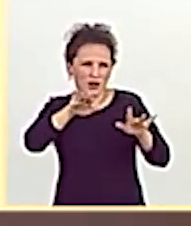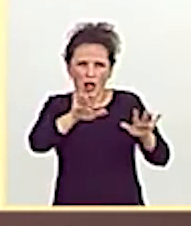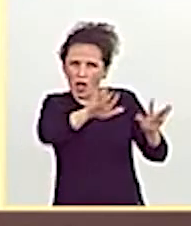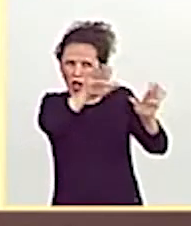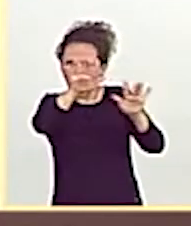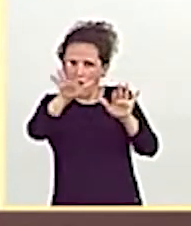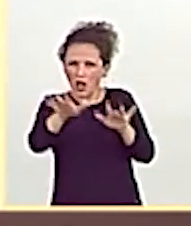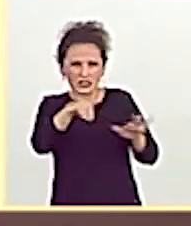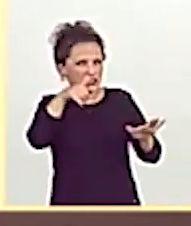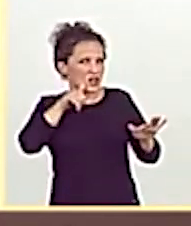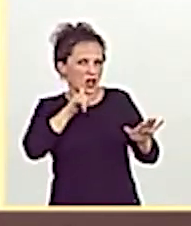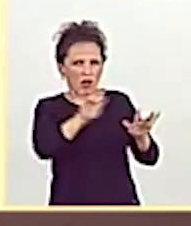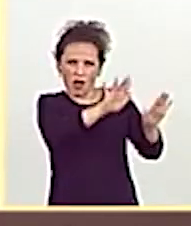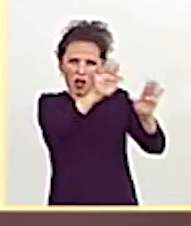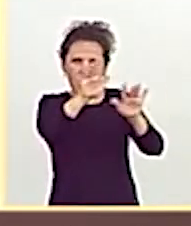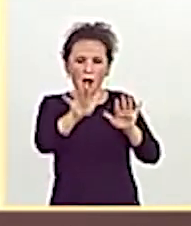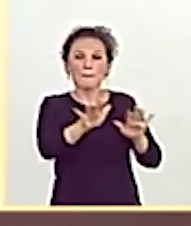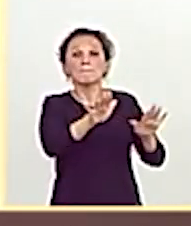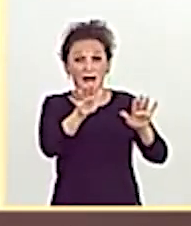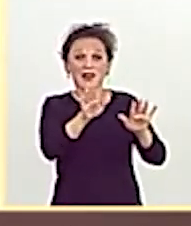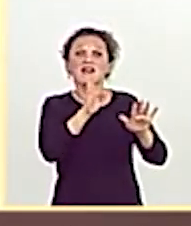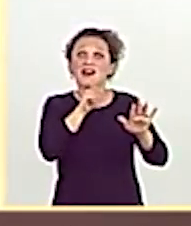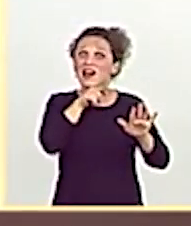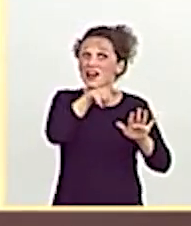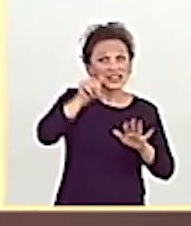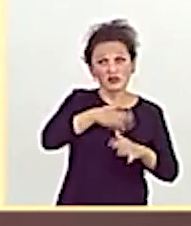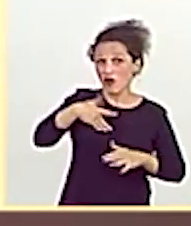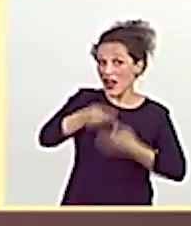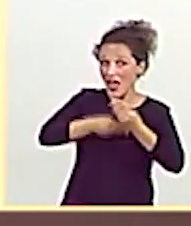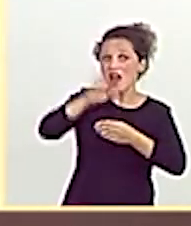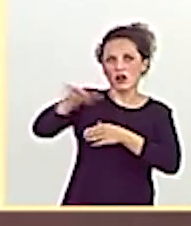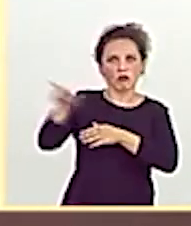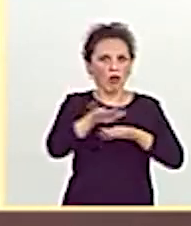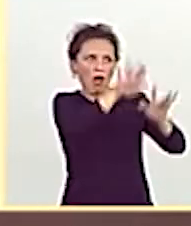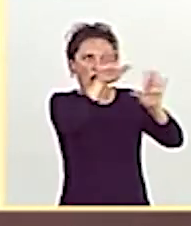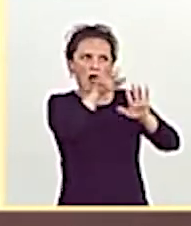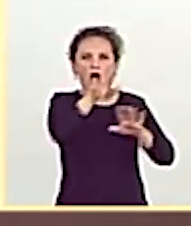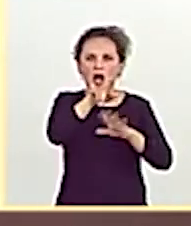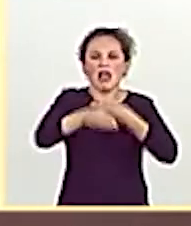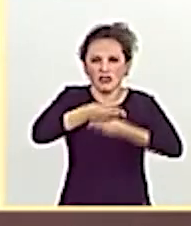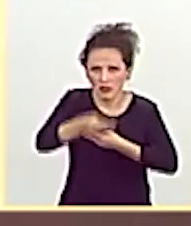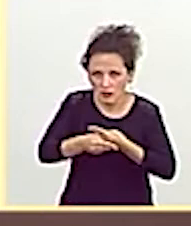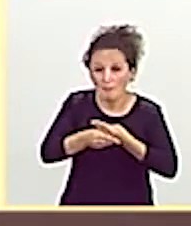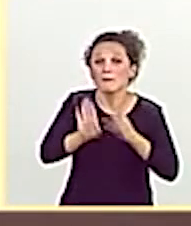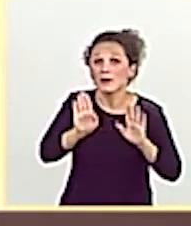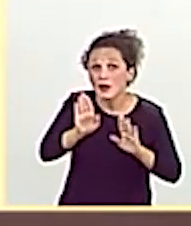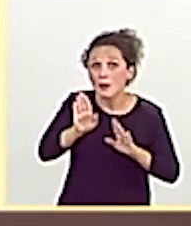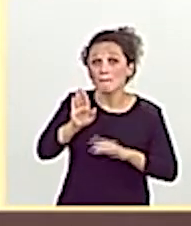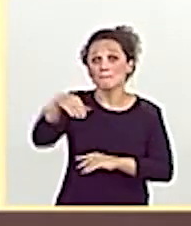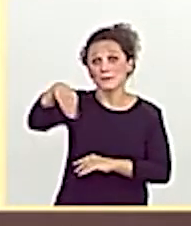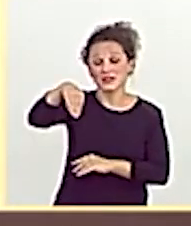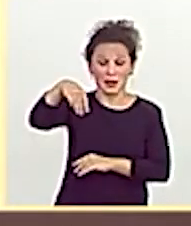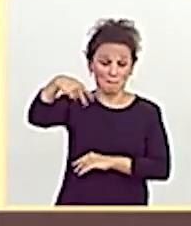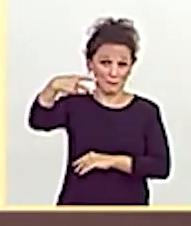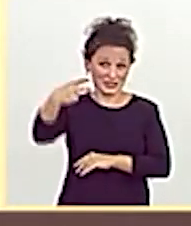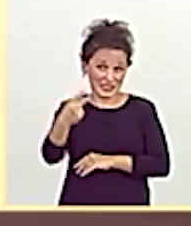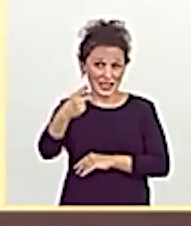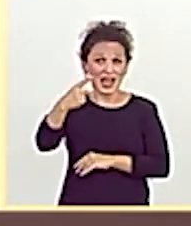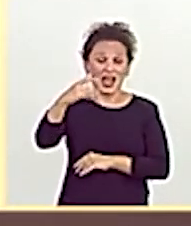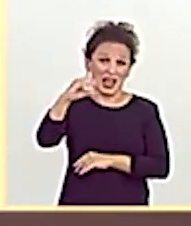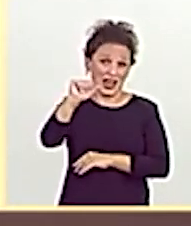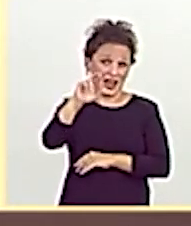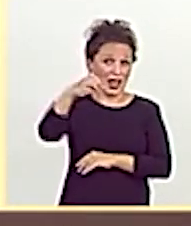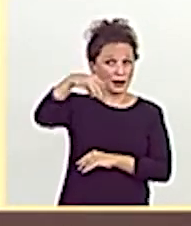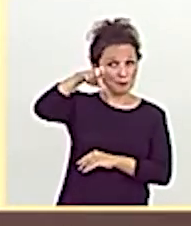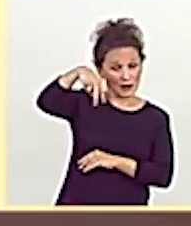Para hacer justo lo que él no quería hacer. Pero, como dijo la vicepresidenta Carmen Carbo, el señor